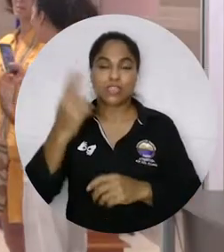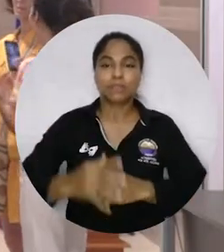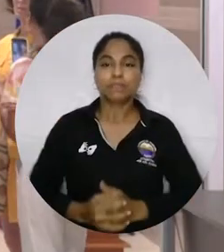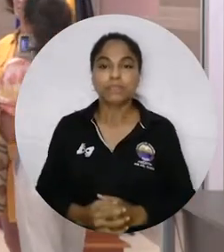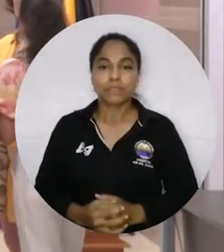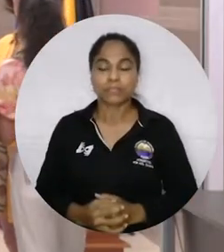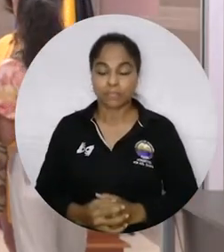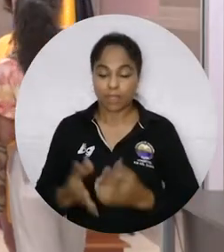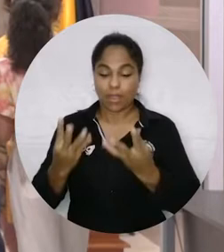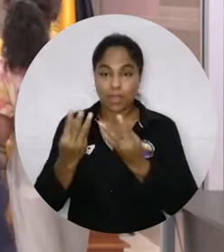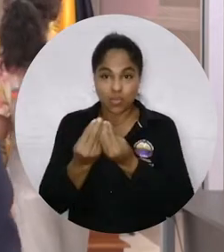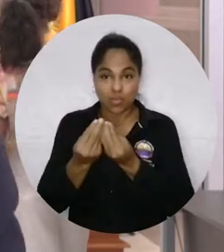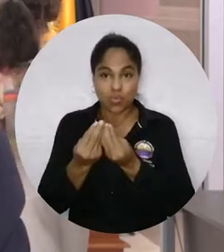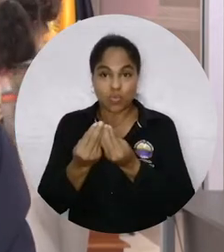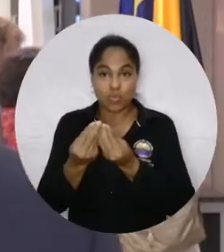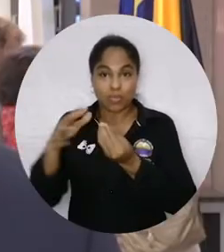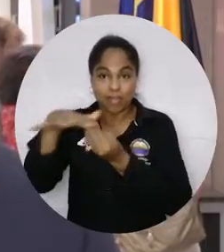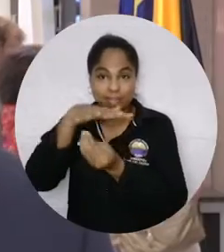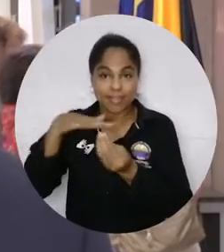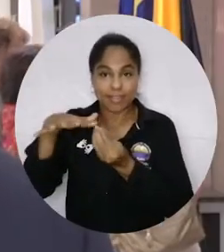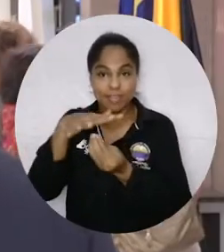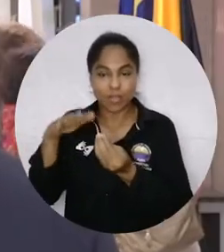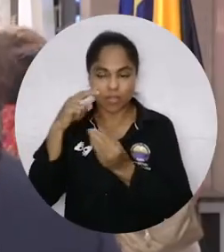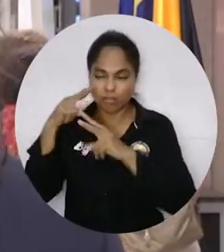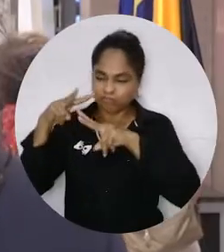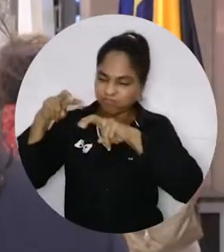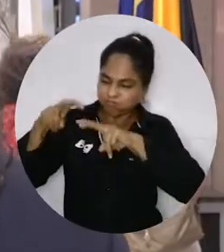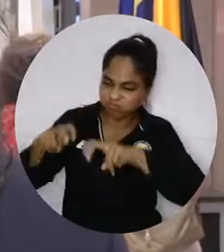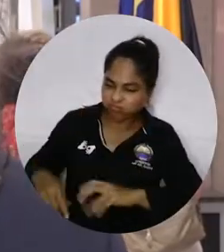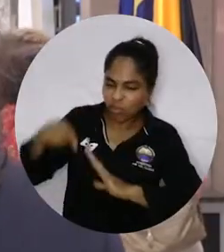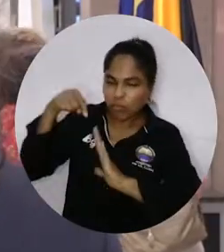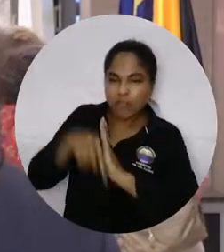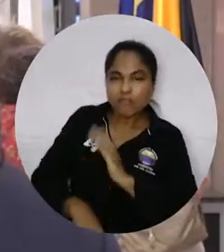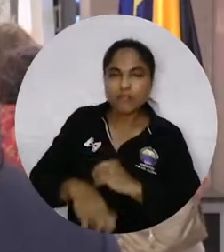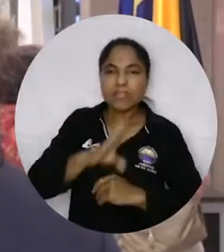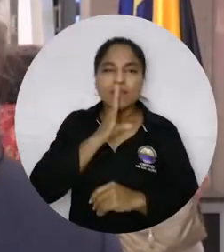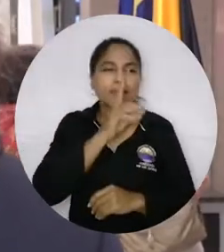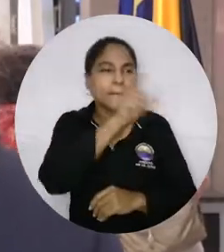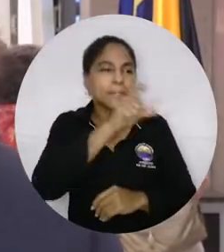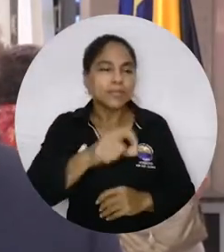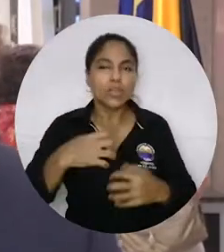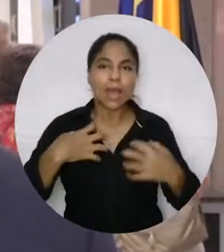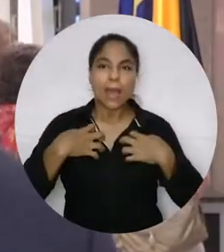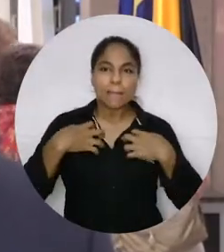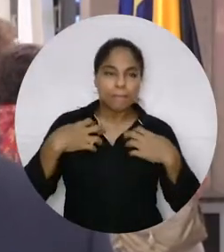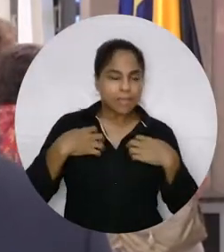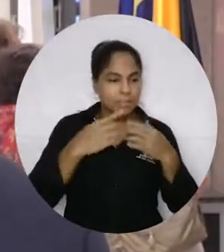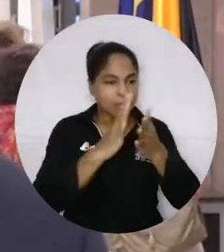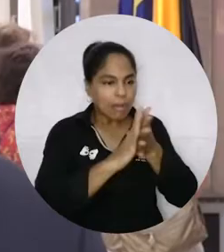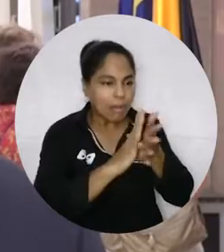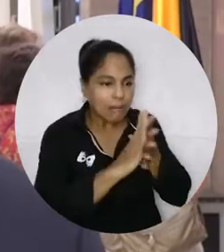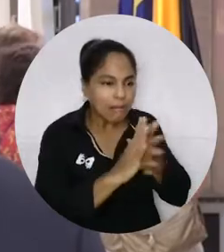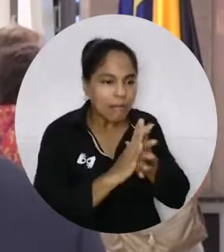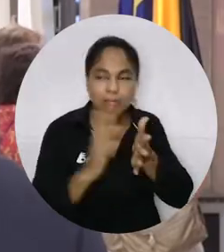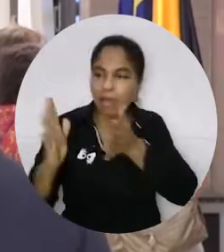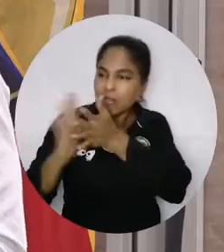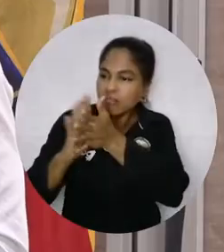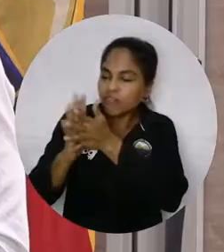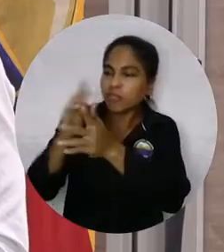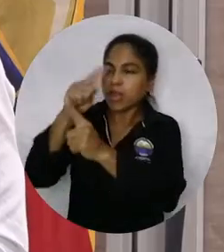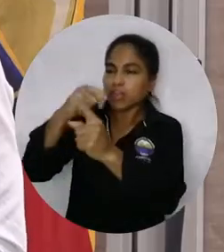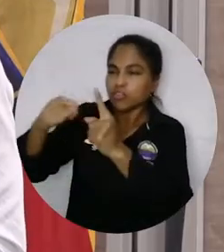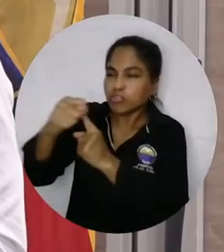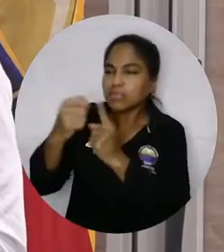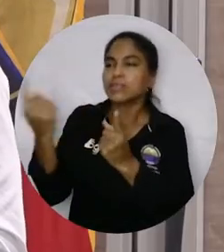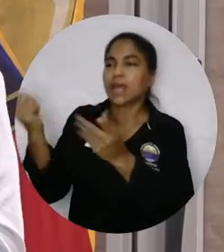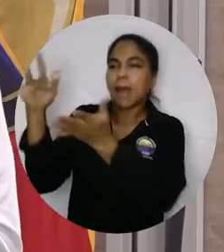hecho es una investigación profunda basada en los testimonios de las víctimas, en los informes que ha entregado la sociedad, en